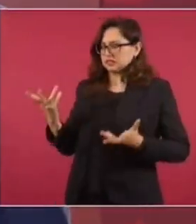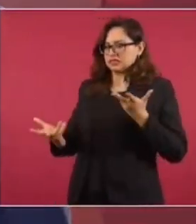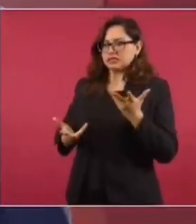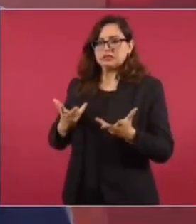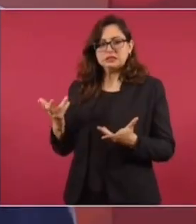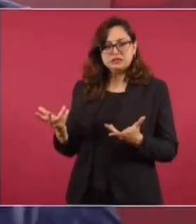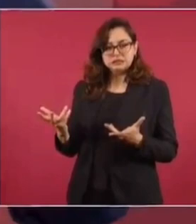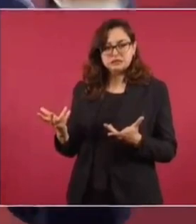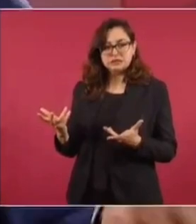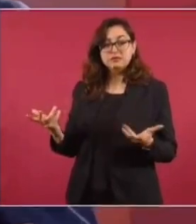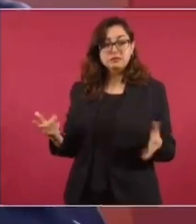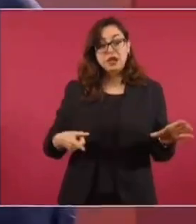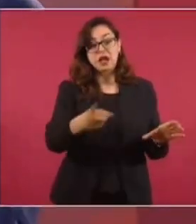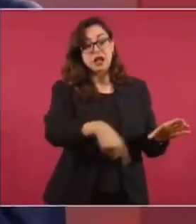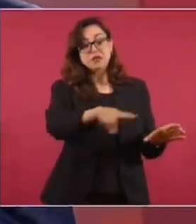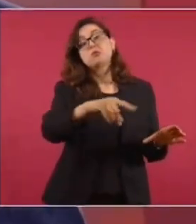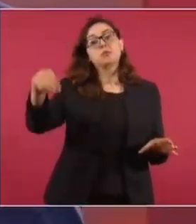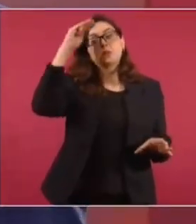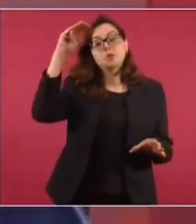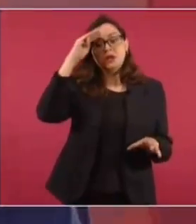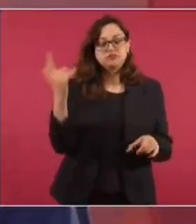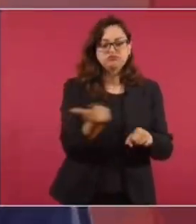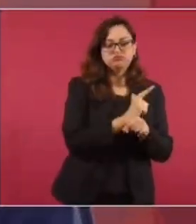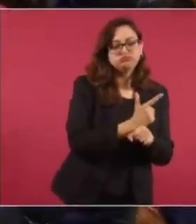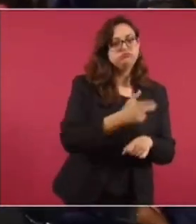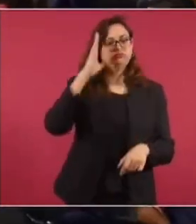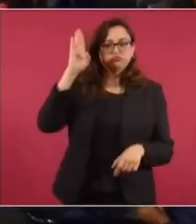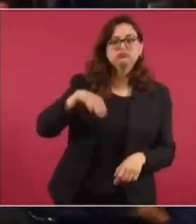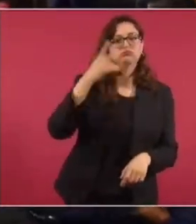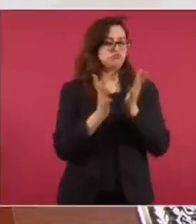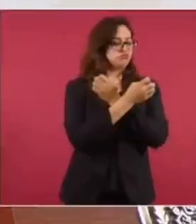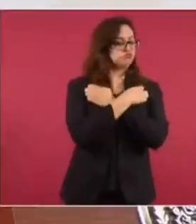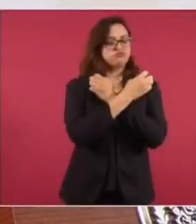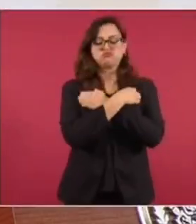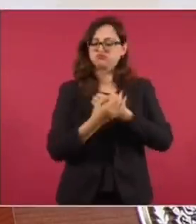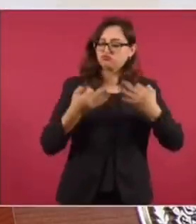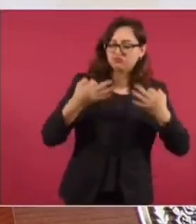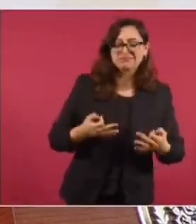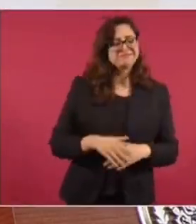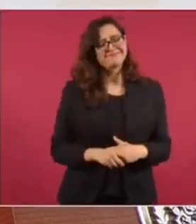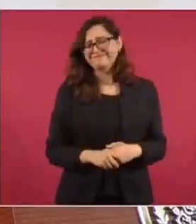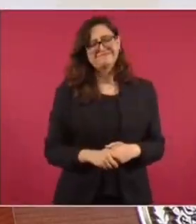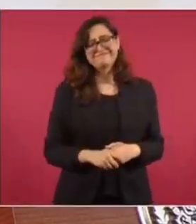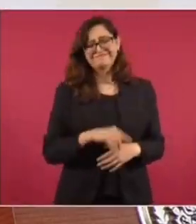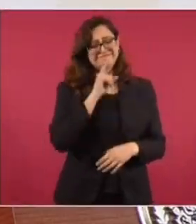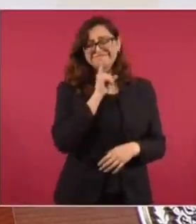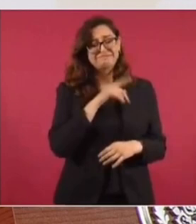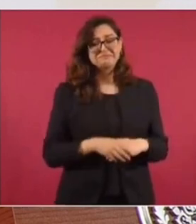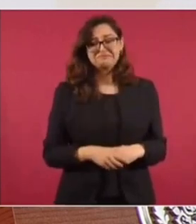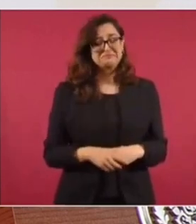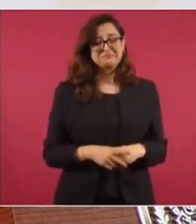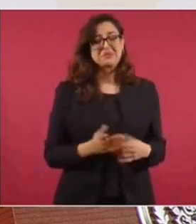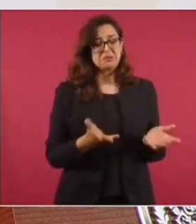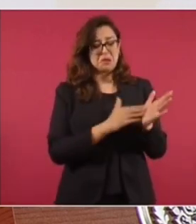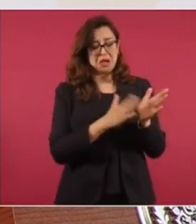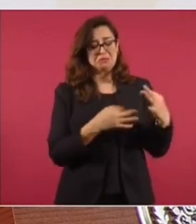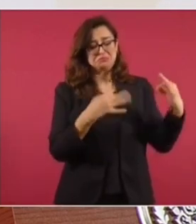doctorado, ya se es superior, es como un título nobiliario. No, eso no es necesariamente cultura.